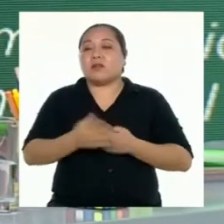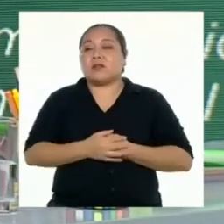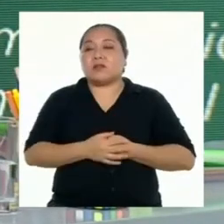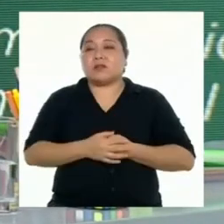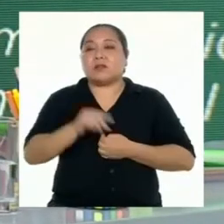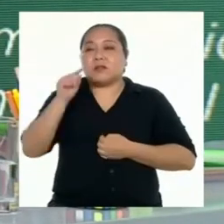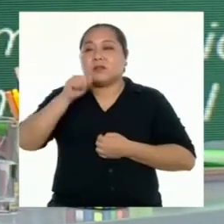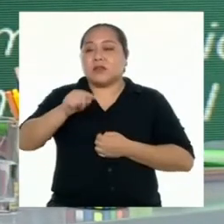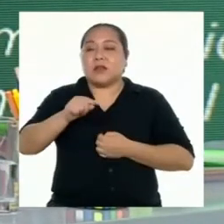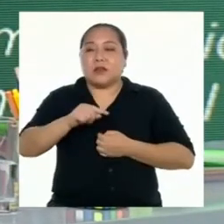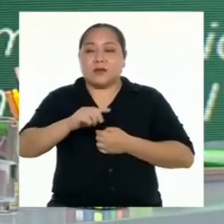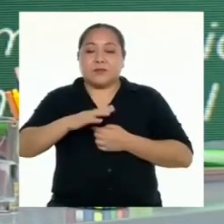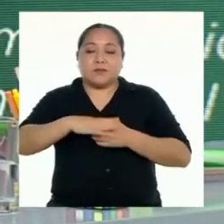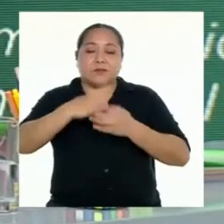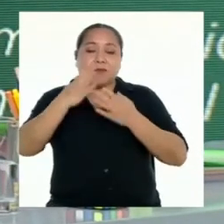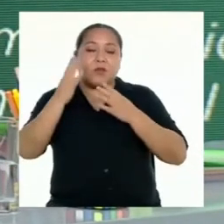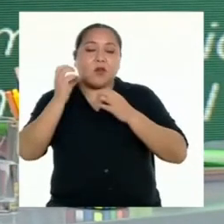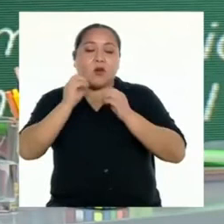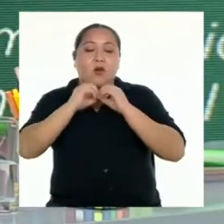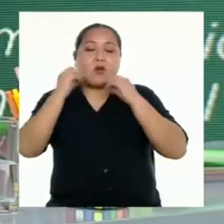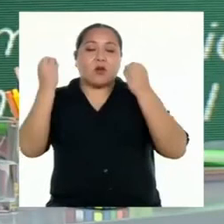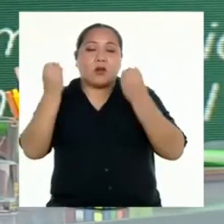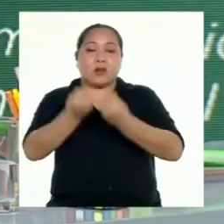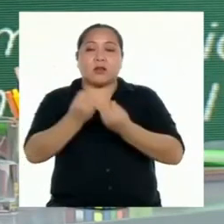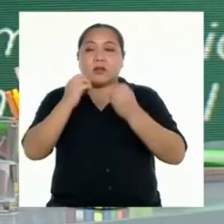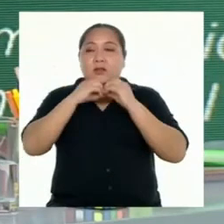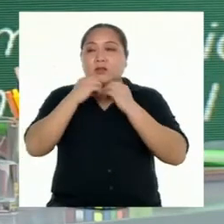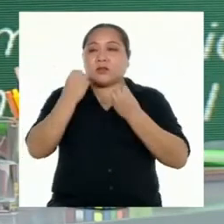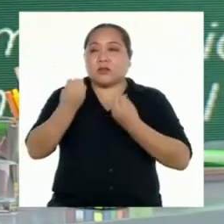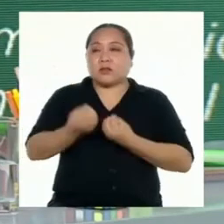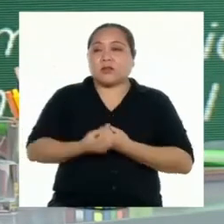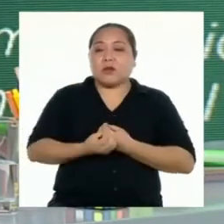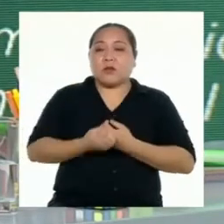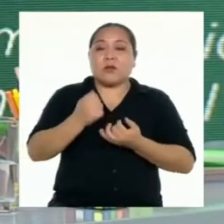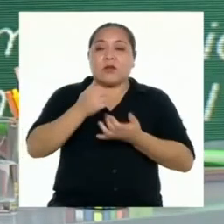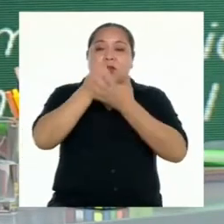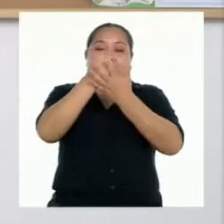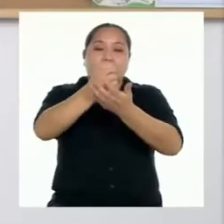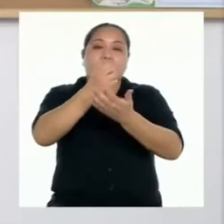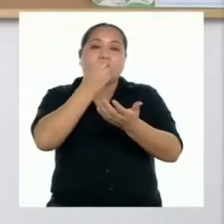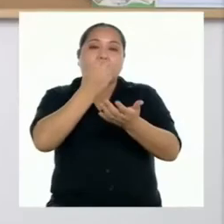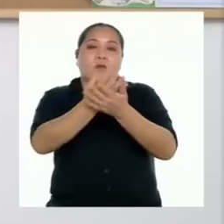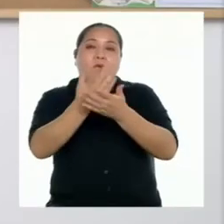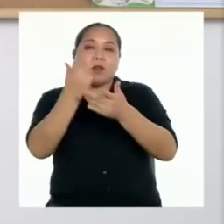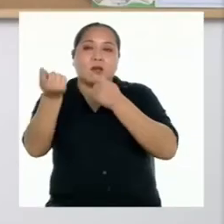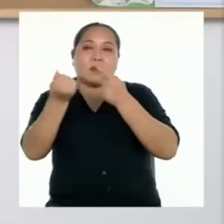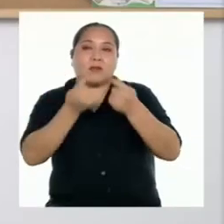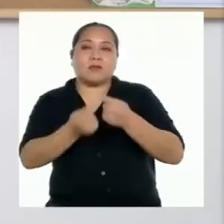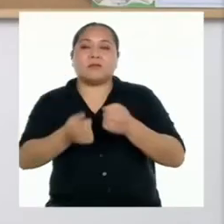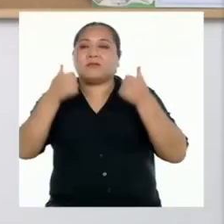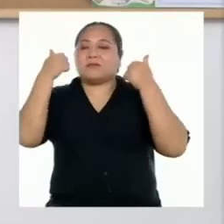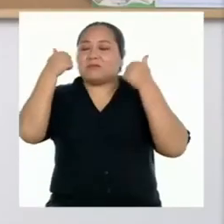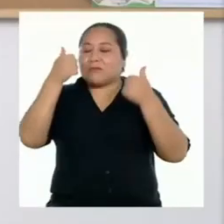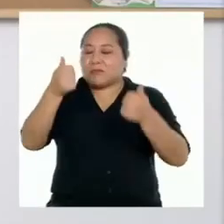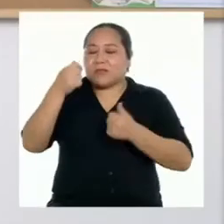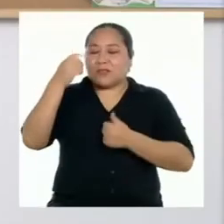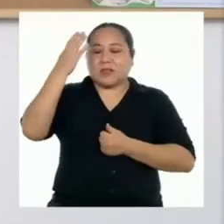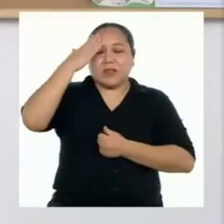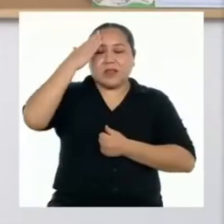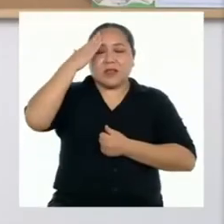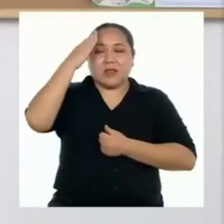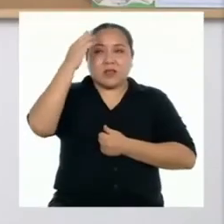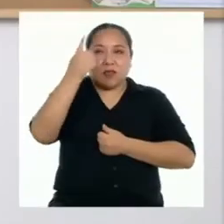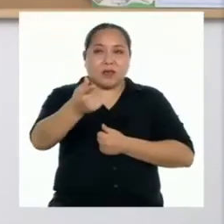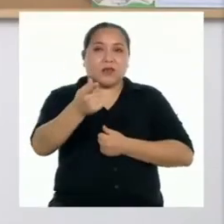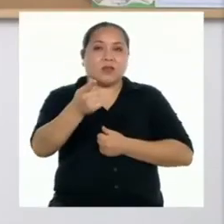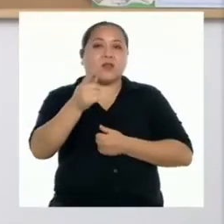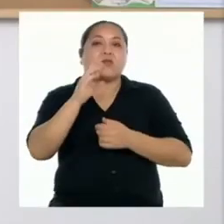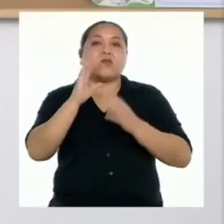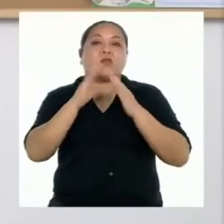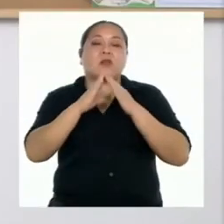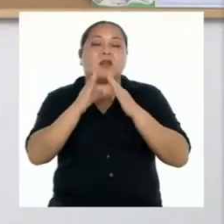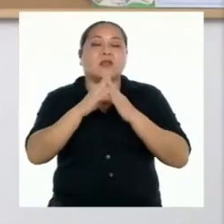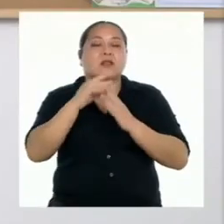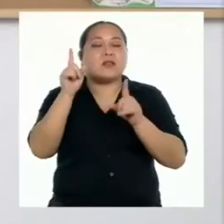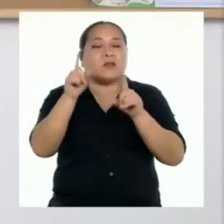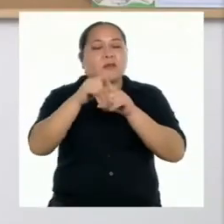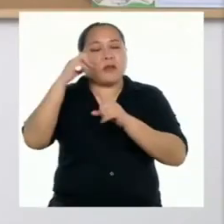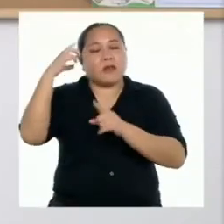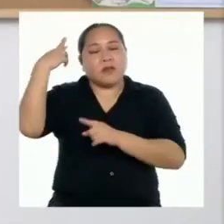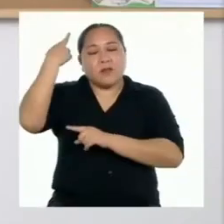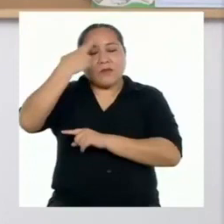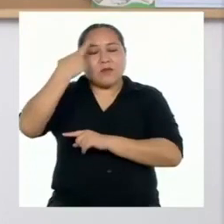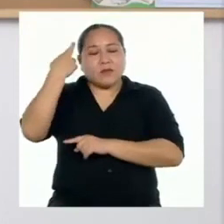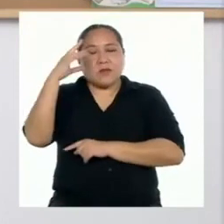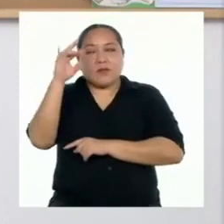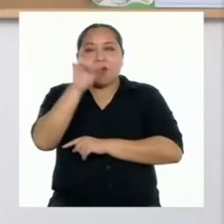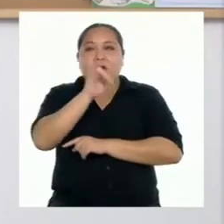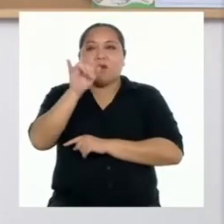las comunidades y las organizaciones para contribuir con una buena gestión. Seguro que ustedes en casa también han reflexionado